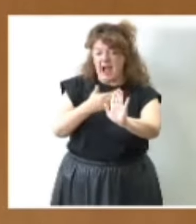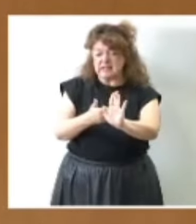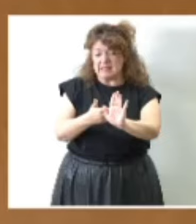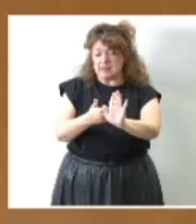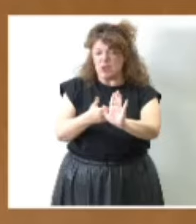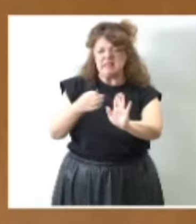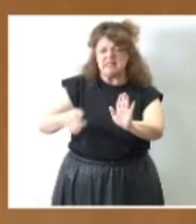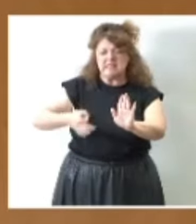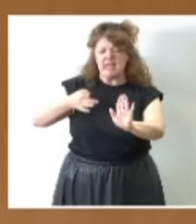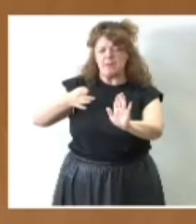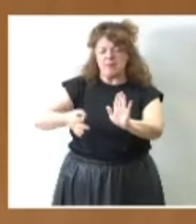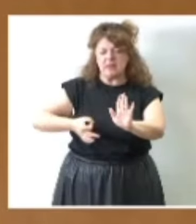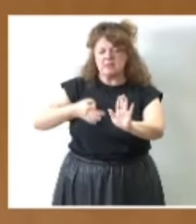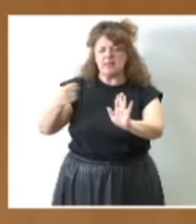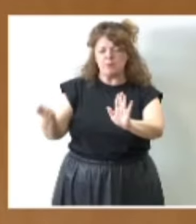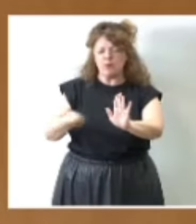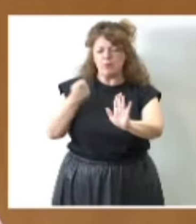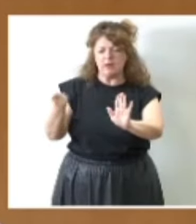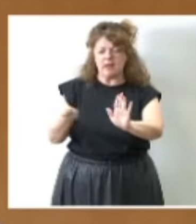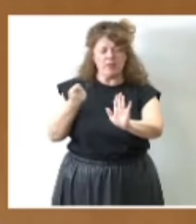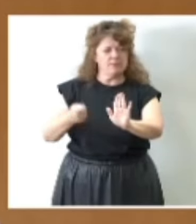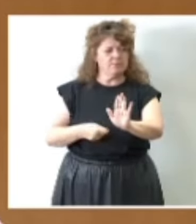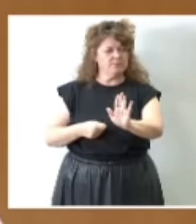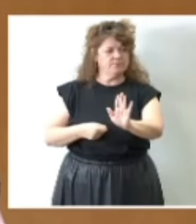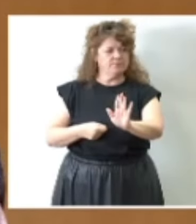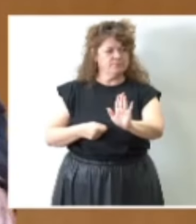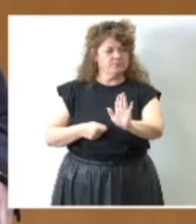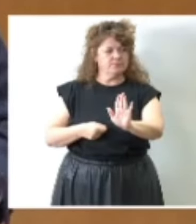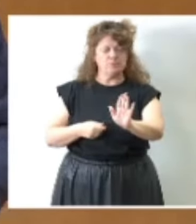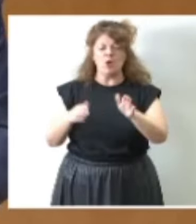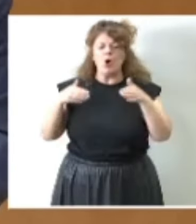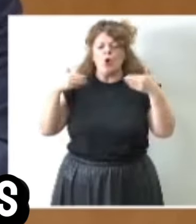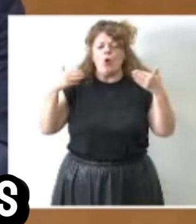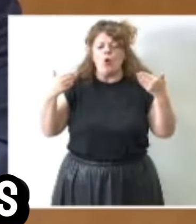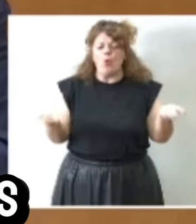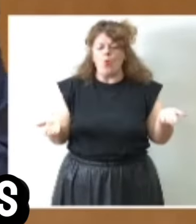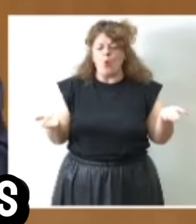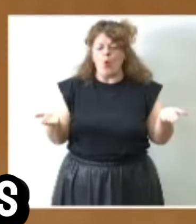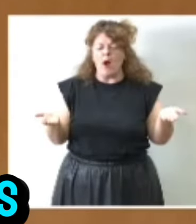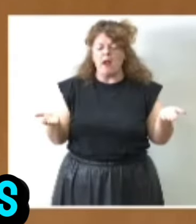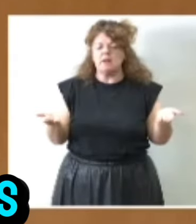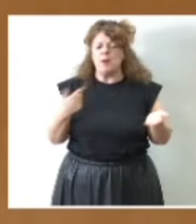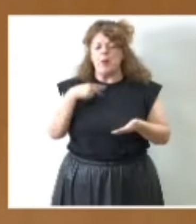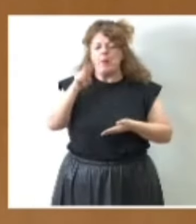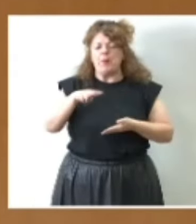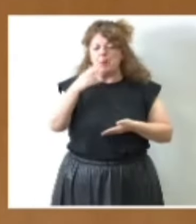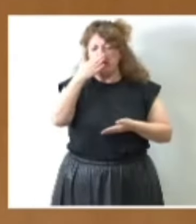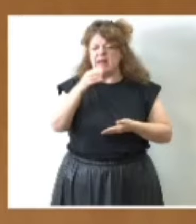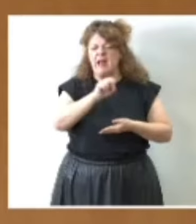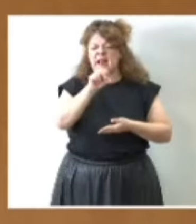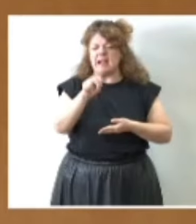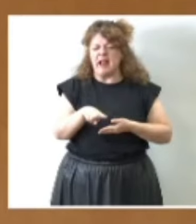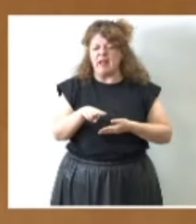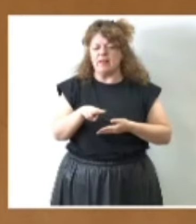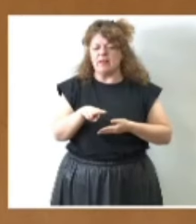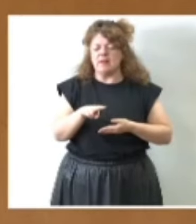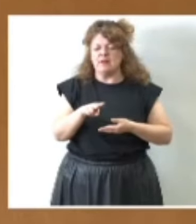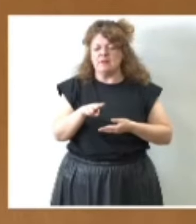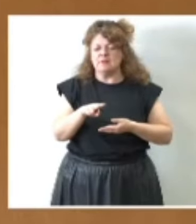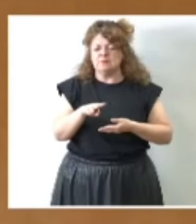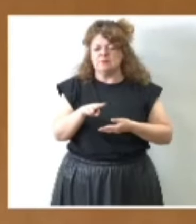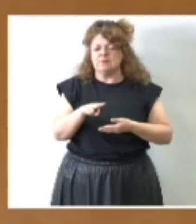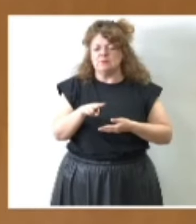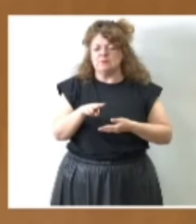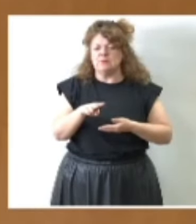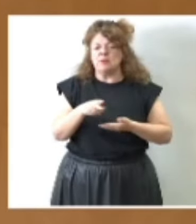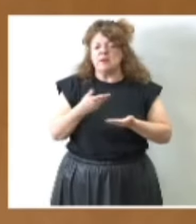habían publicado en fecha. ¿Cuáles son, por tanto, señor Ministro, las verdaderas razones para la no publicación de